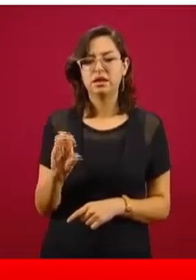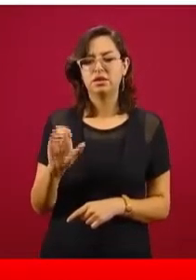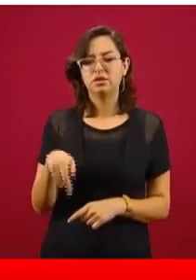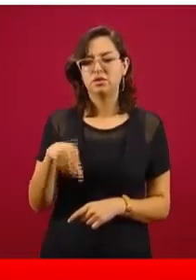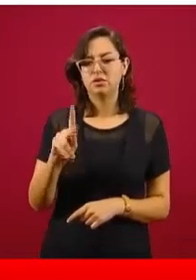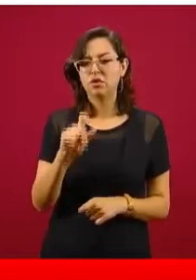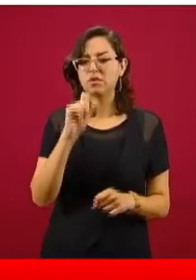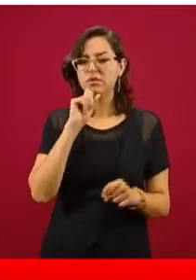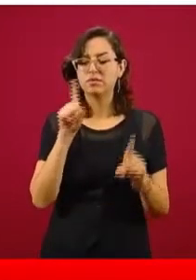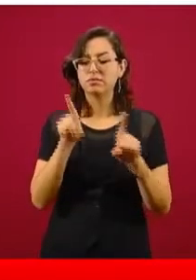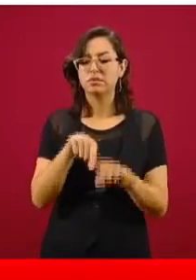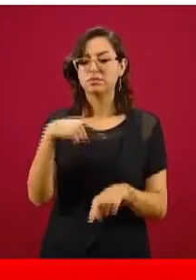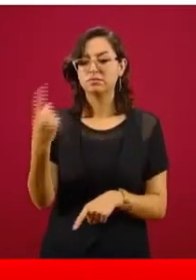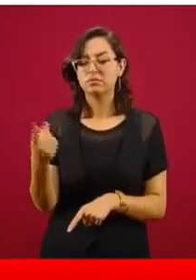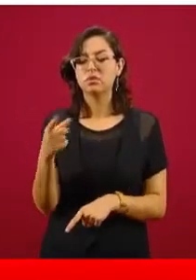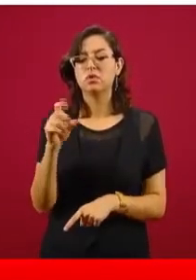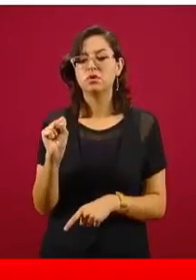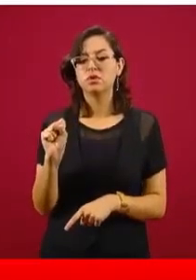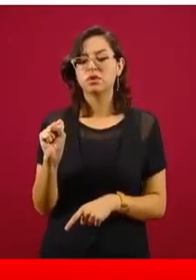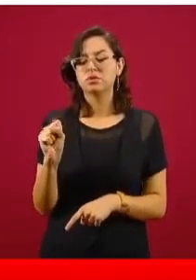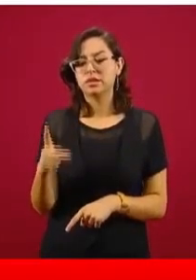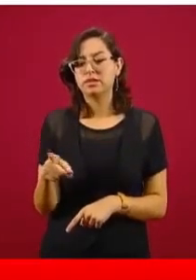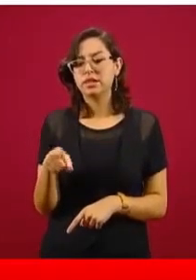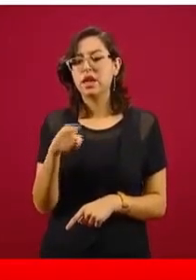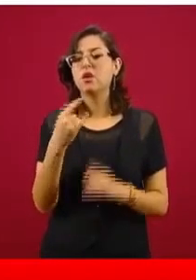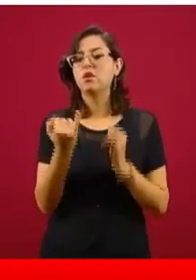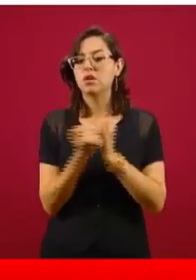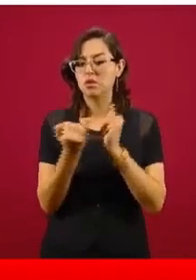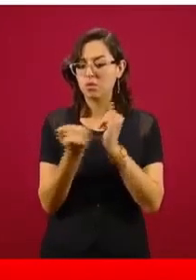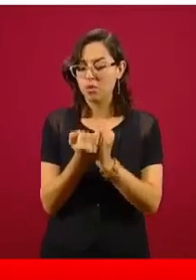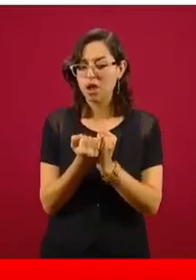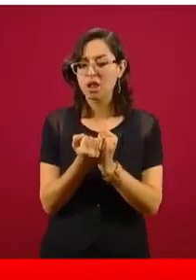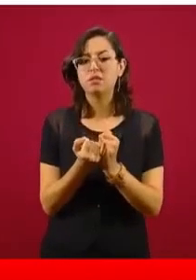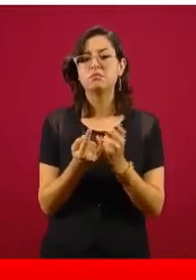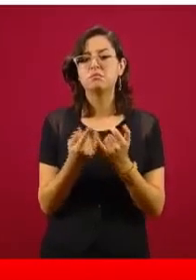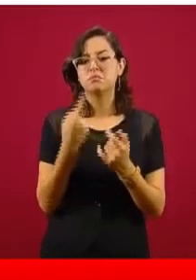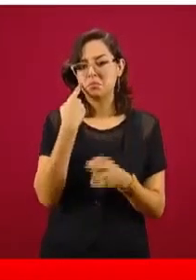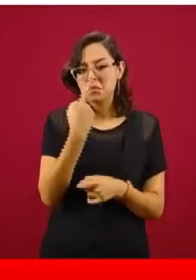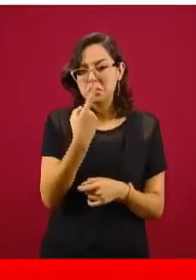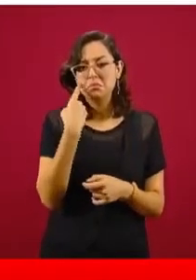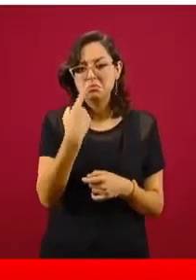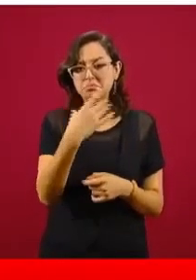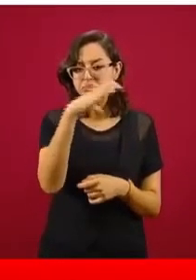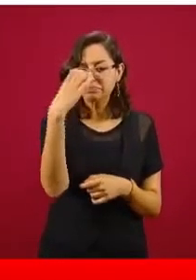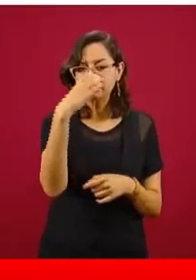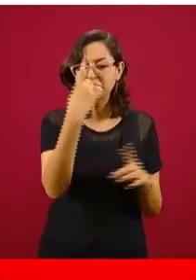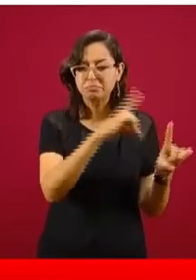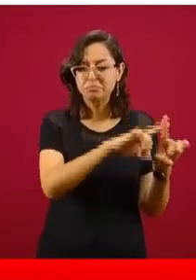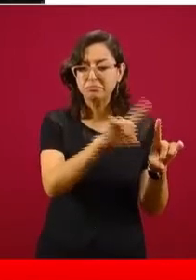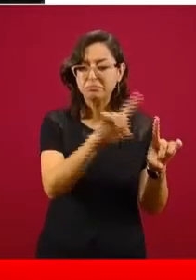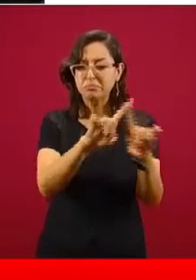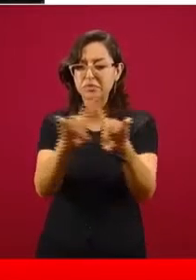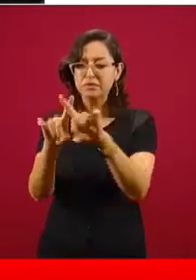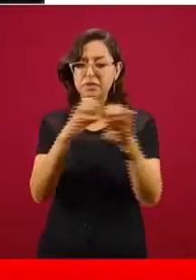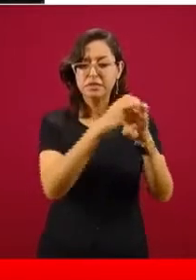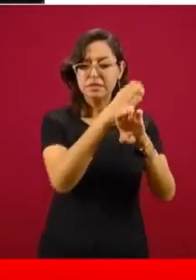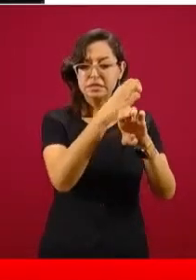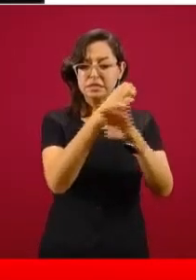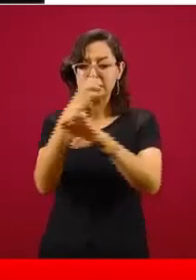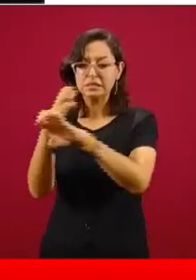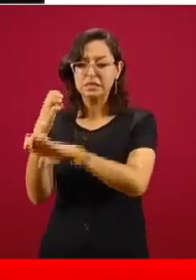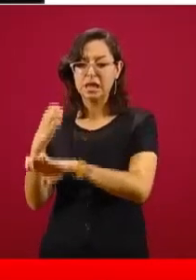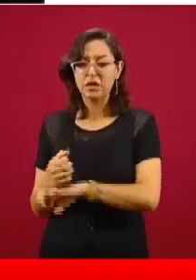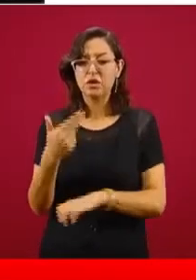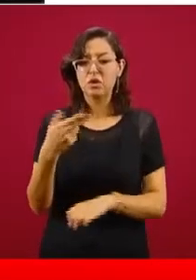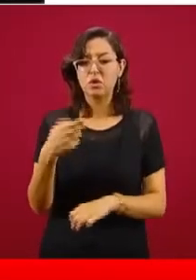movilizándose. El consulado de Houston, el de Tucson, algunos de los más que